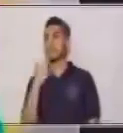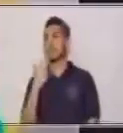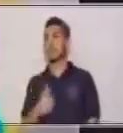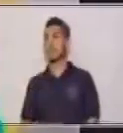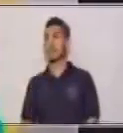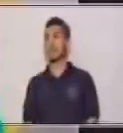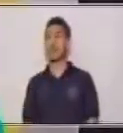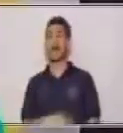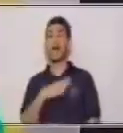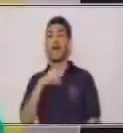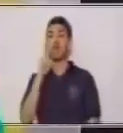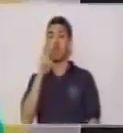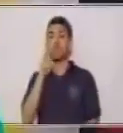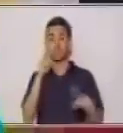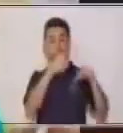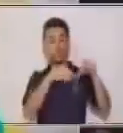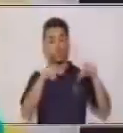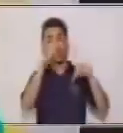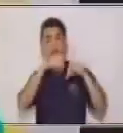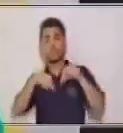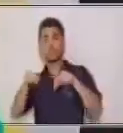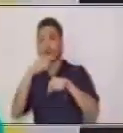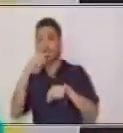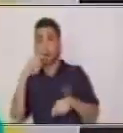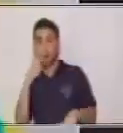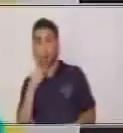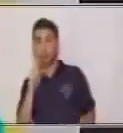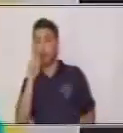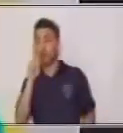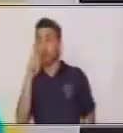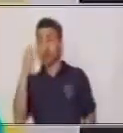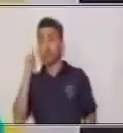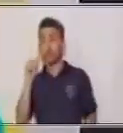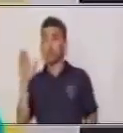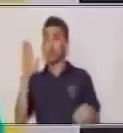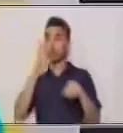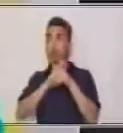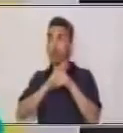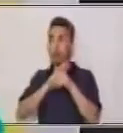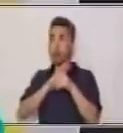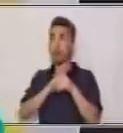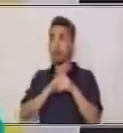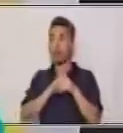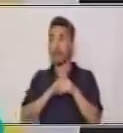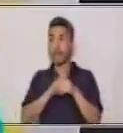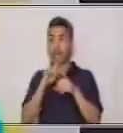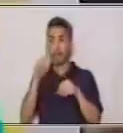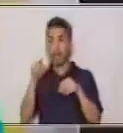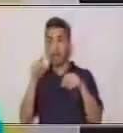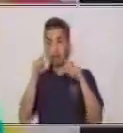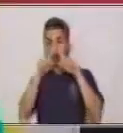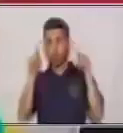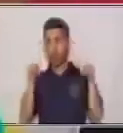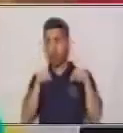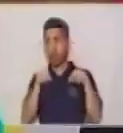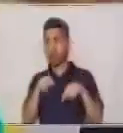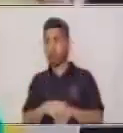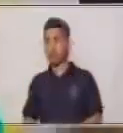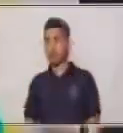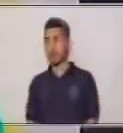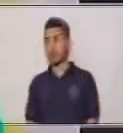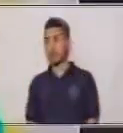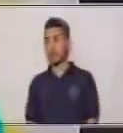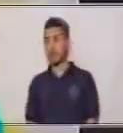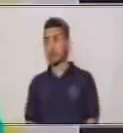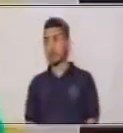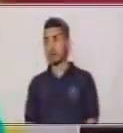hay dos círculos rojos y uno azul sobre el cuadro. Dos círculos rojos y uno azul sobre el